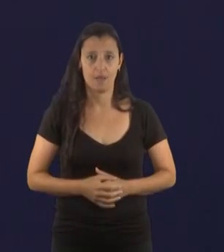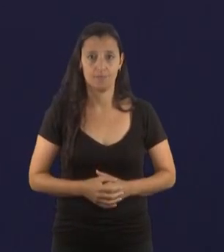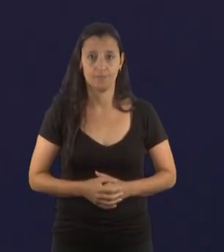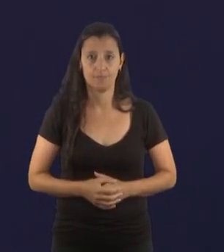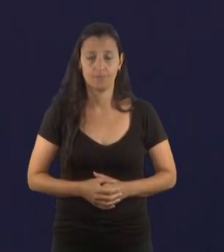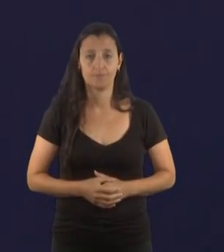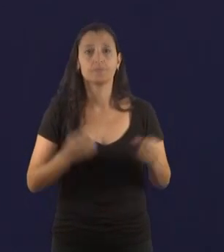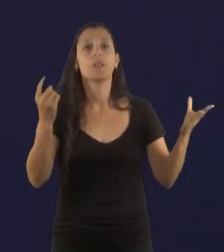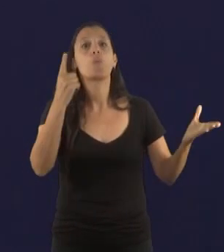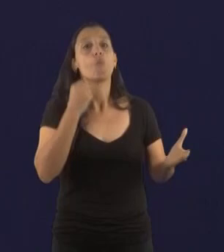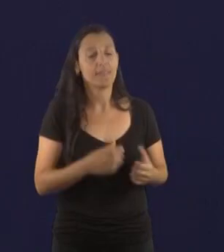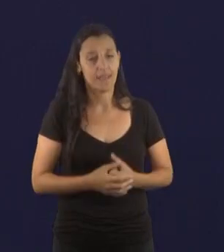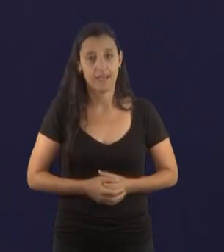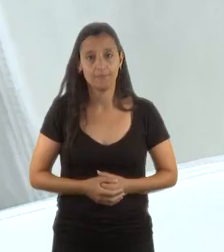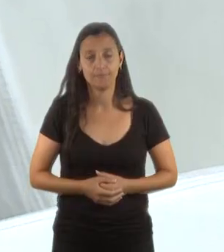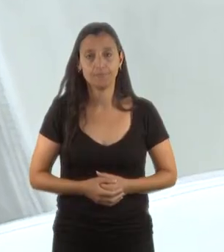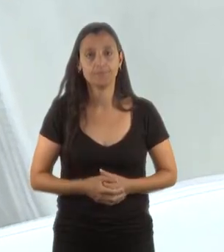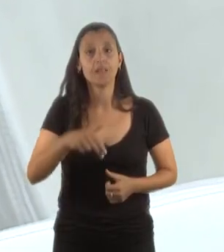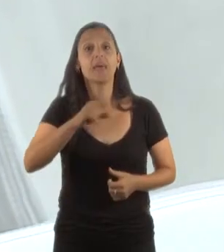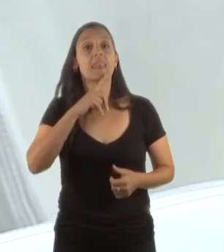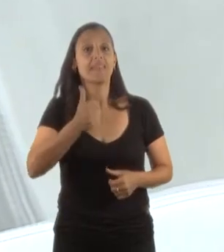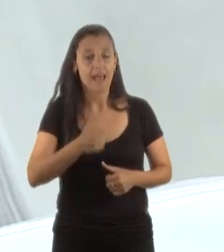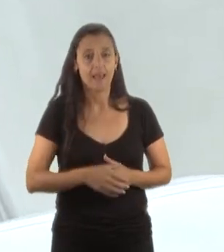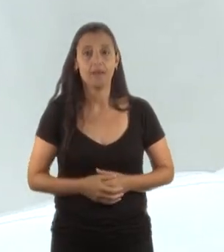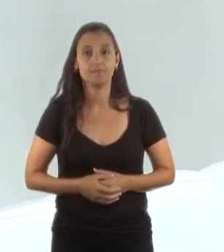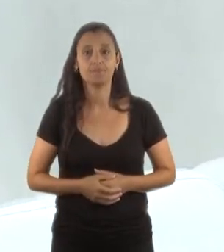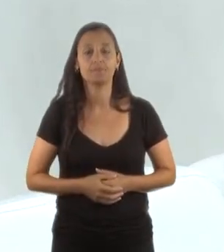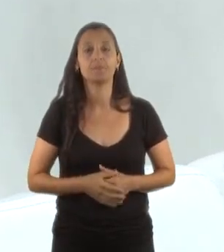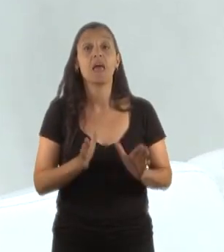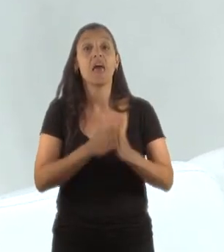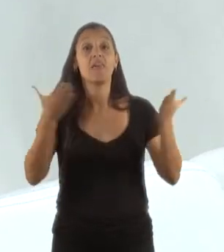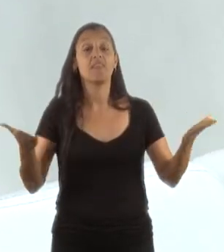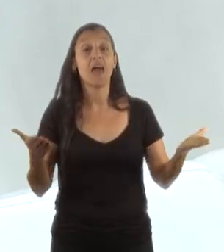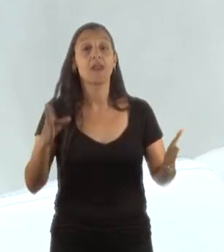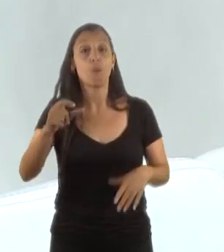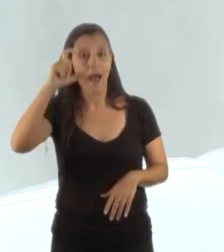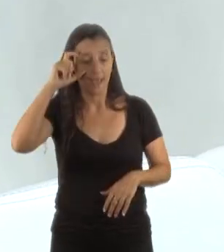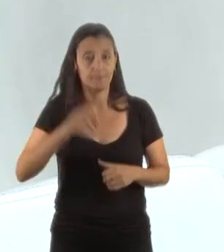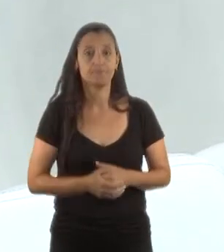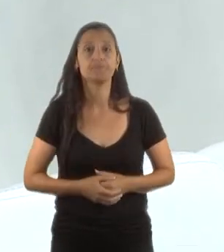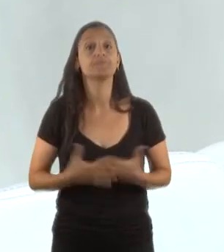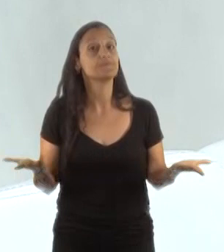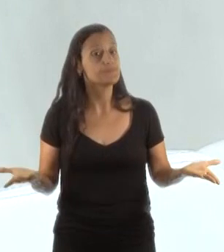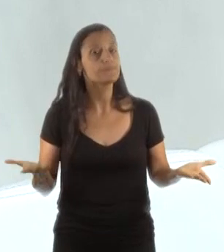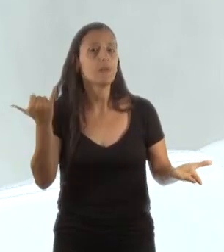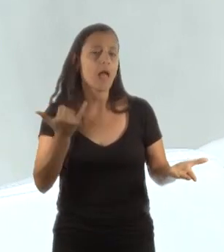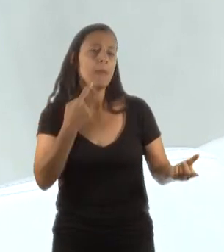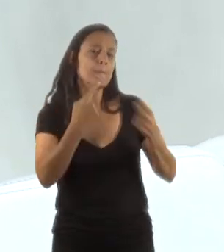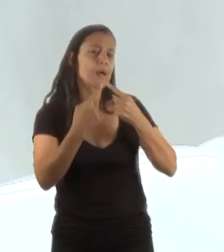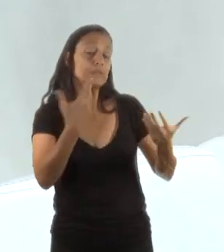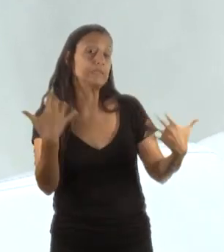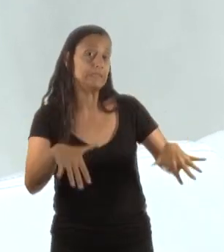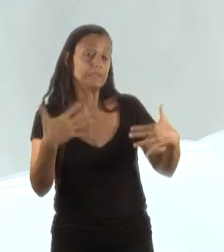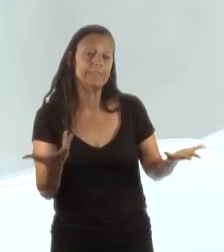Hola, ¿qué tal? Buenos días, vocero. Natalia Bacareza, de Diario VAE. Bueno, hay varias consultas,